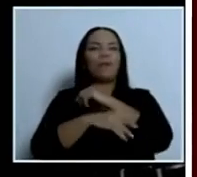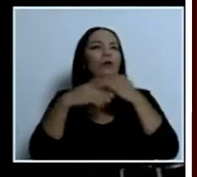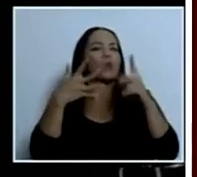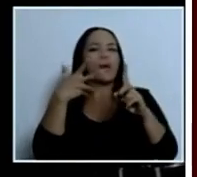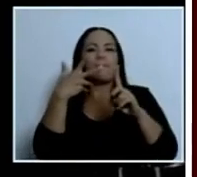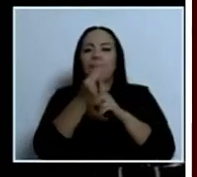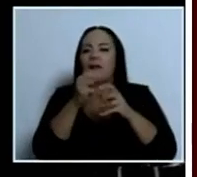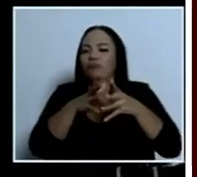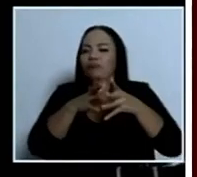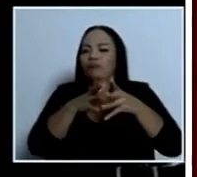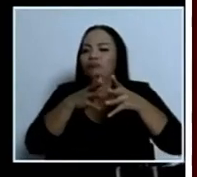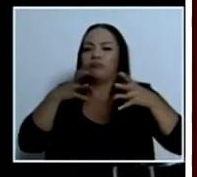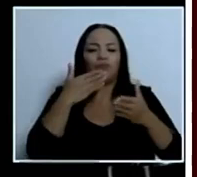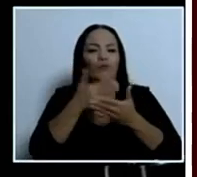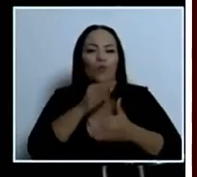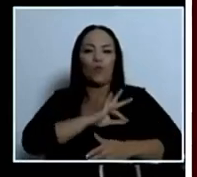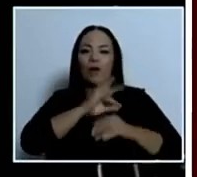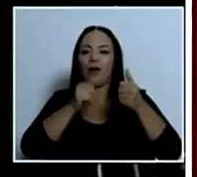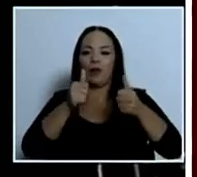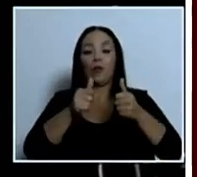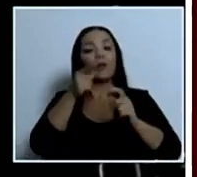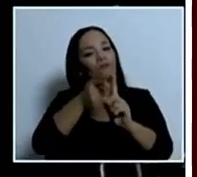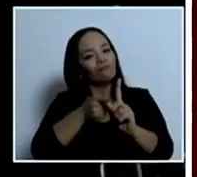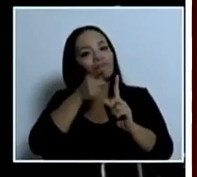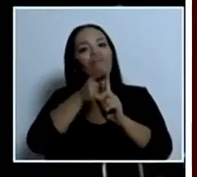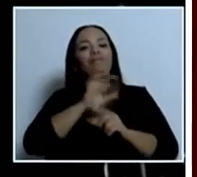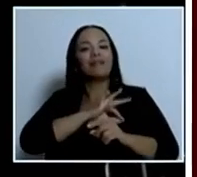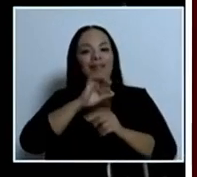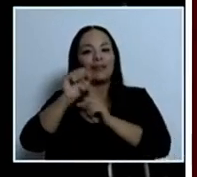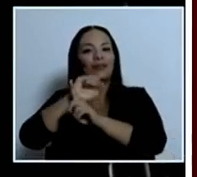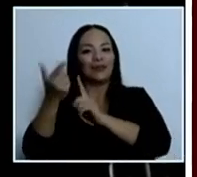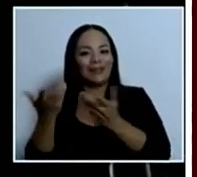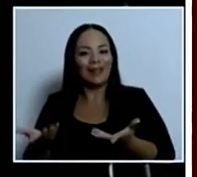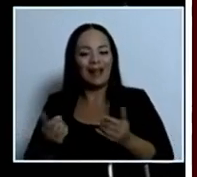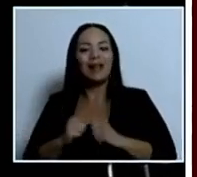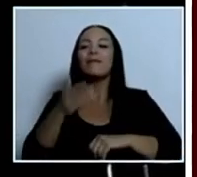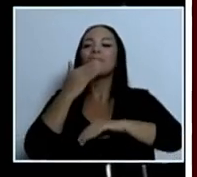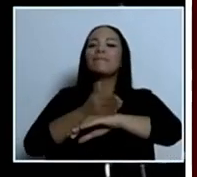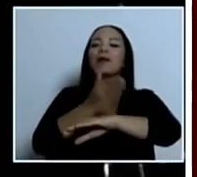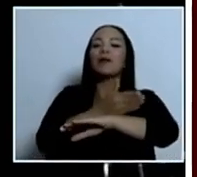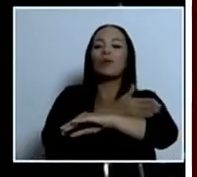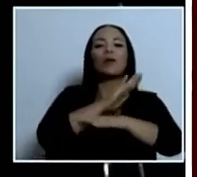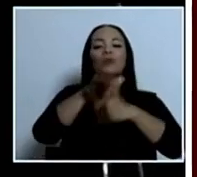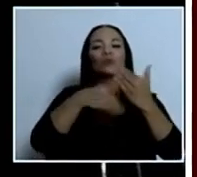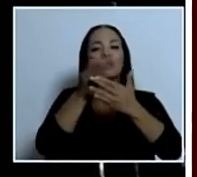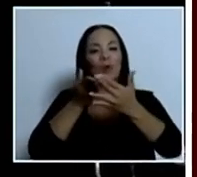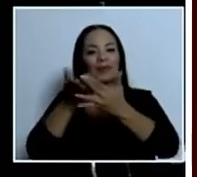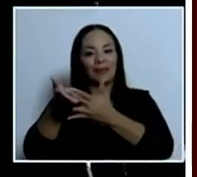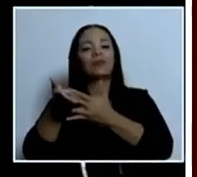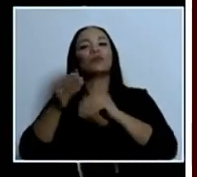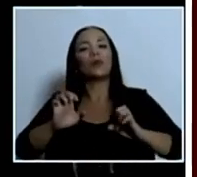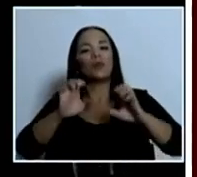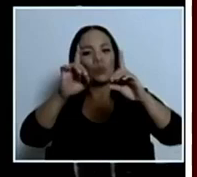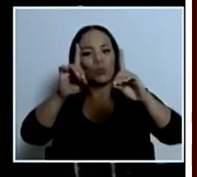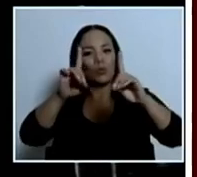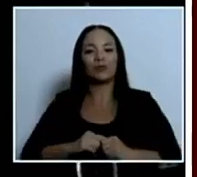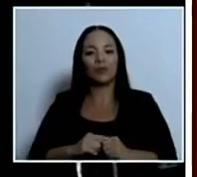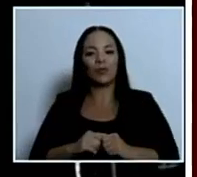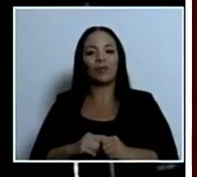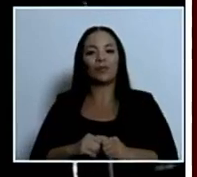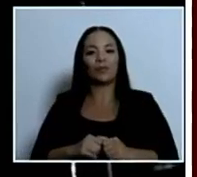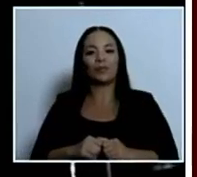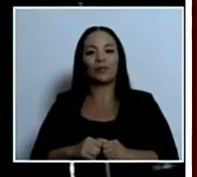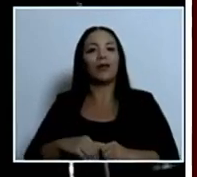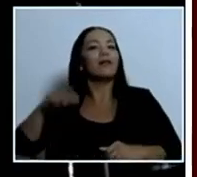orientada al bienestar social y precisamente a mejorar el acceso a la educación a nivel